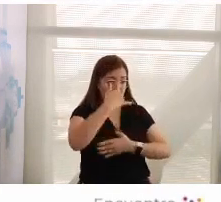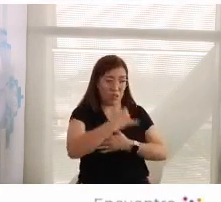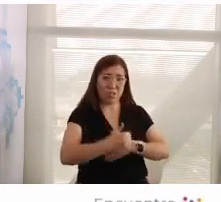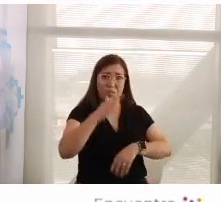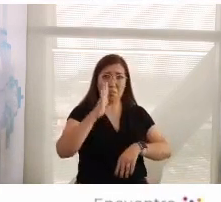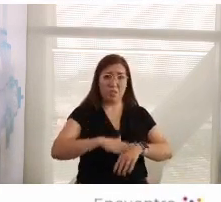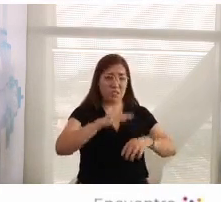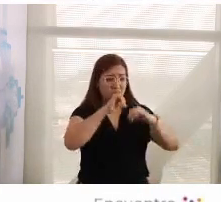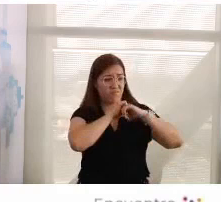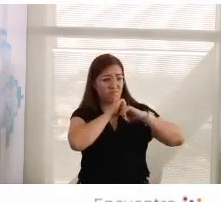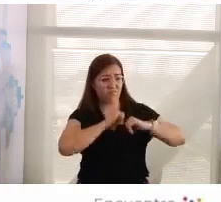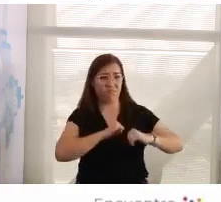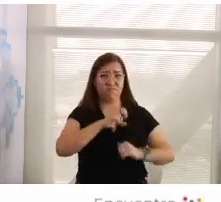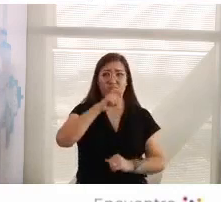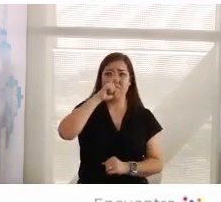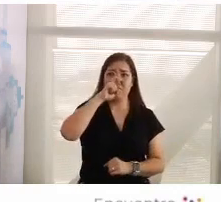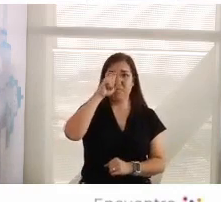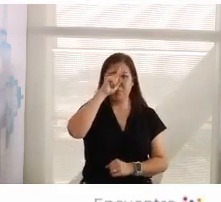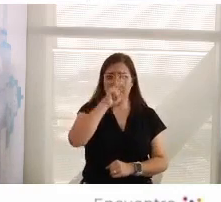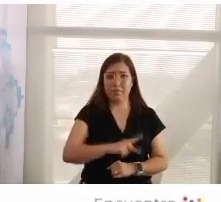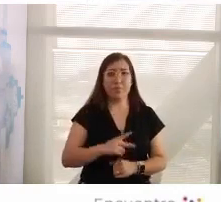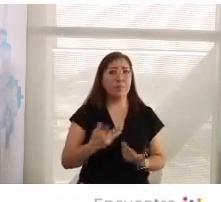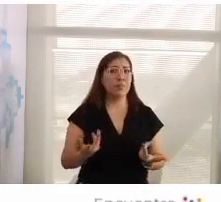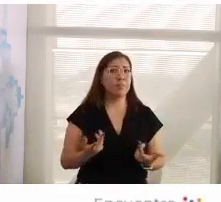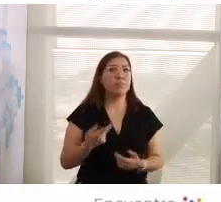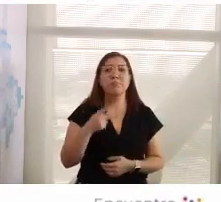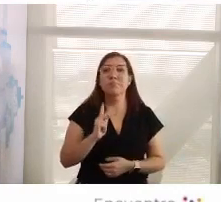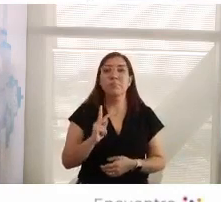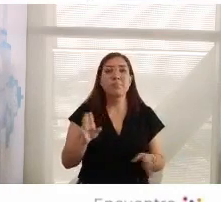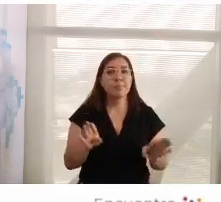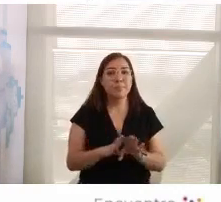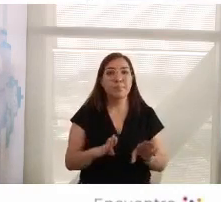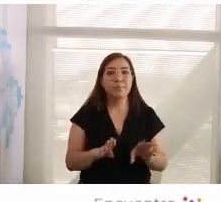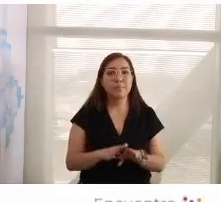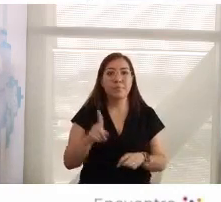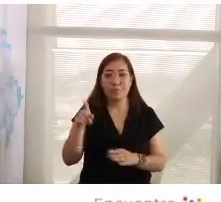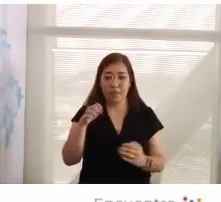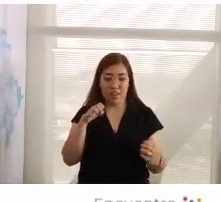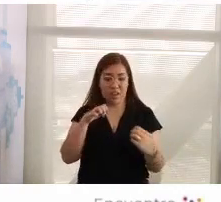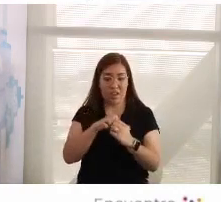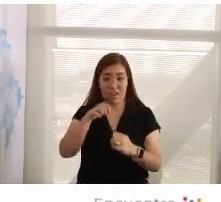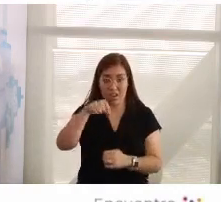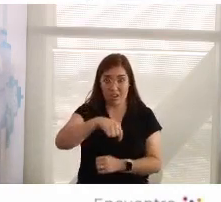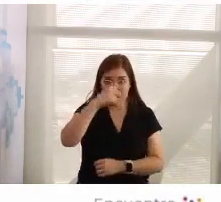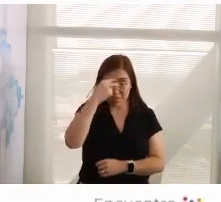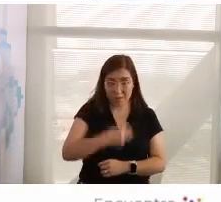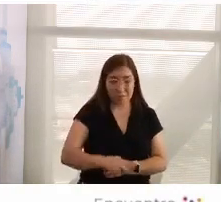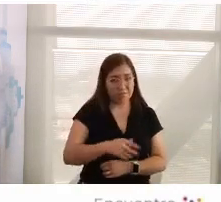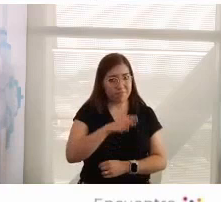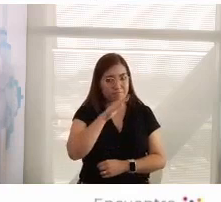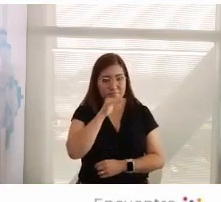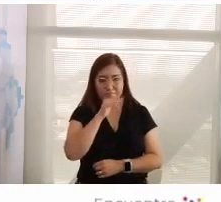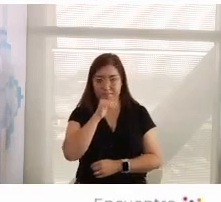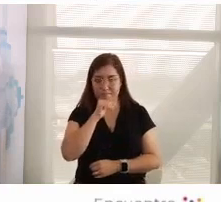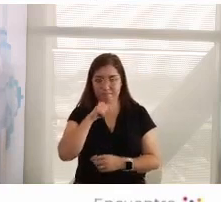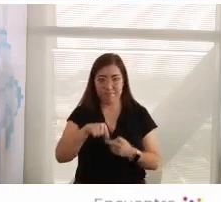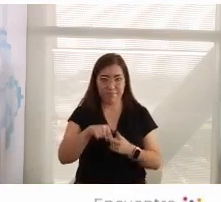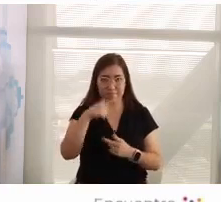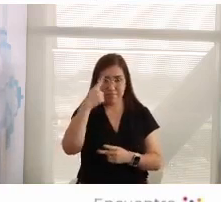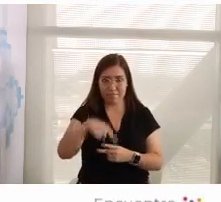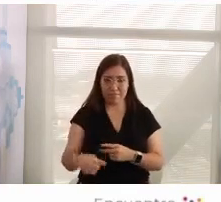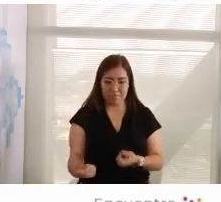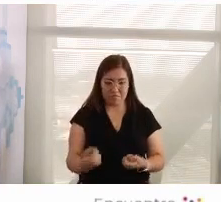sea, pero insisto, no hay lugar para el engaño y muchísimo menos para el